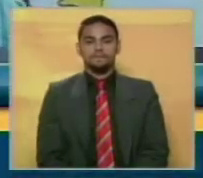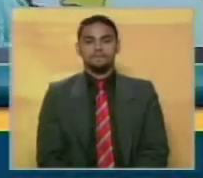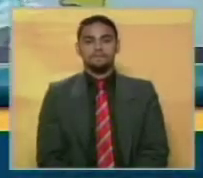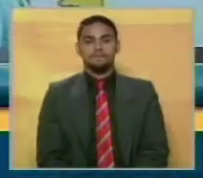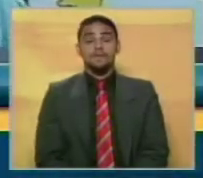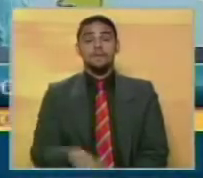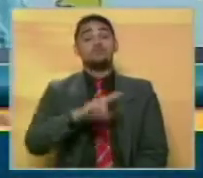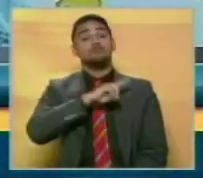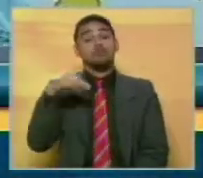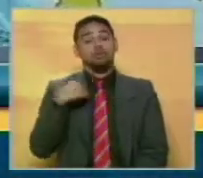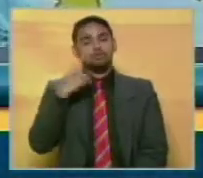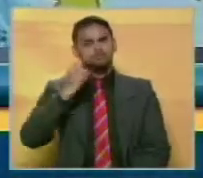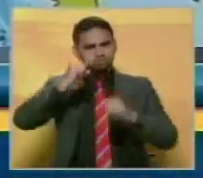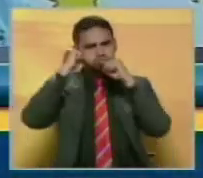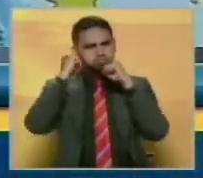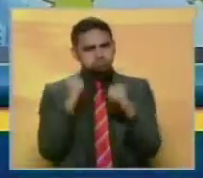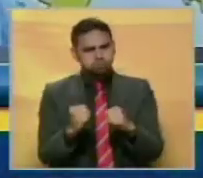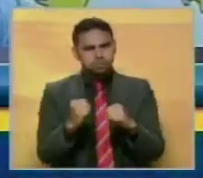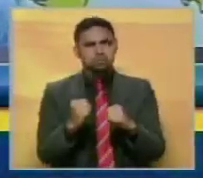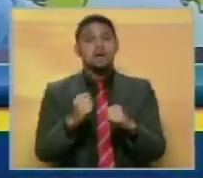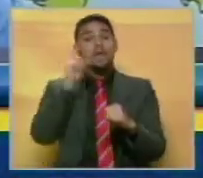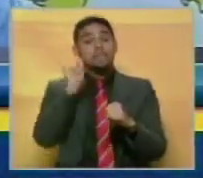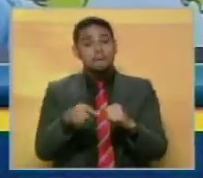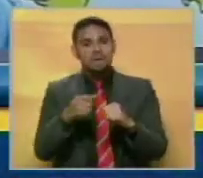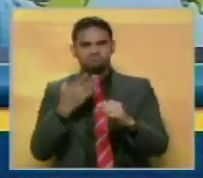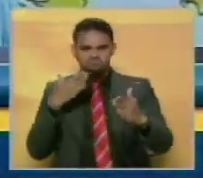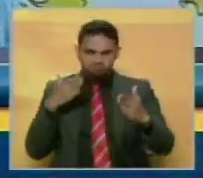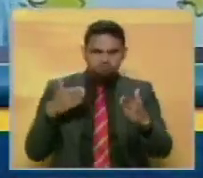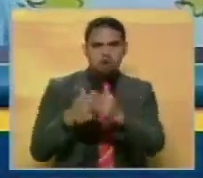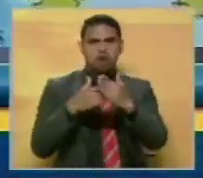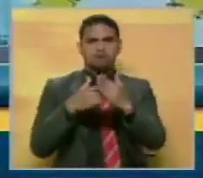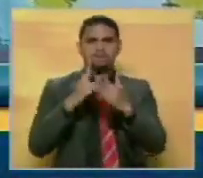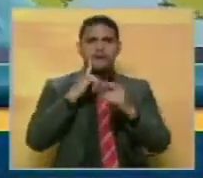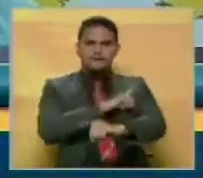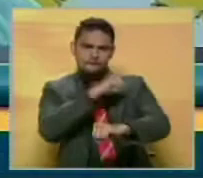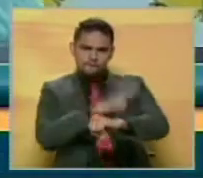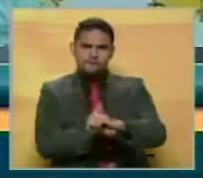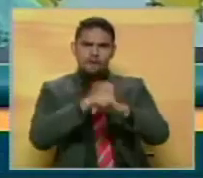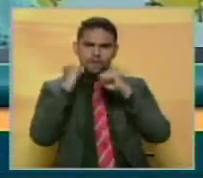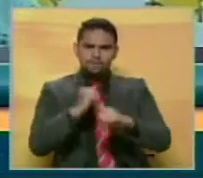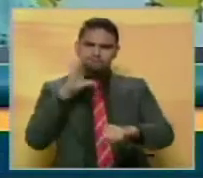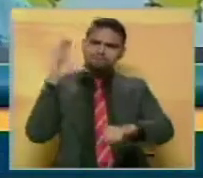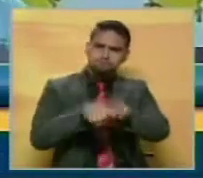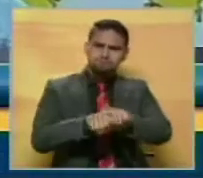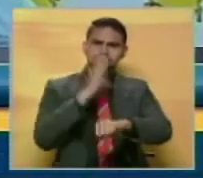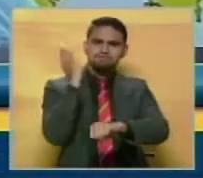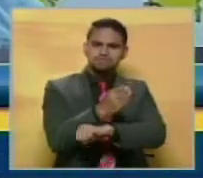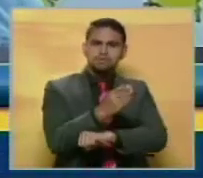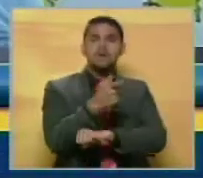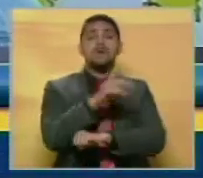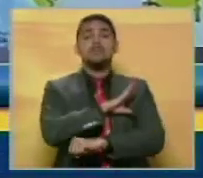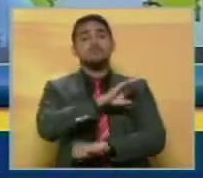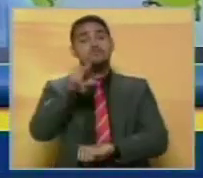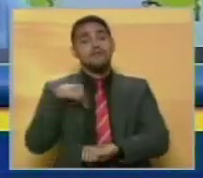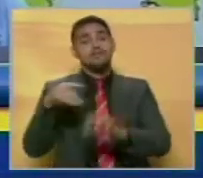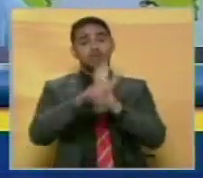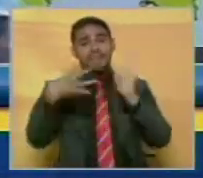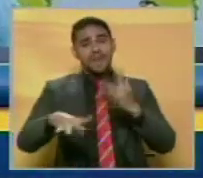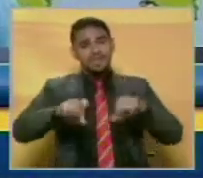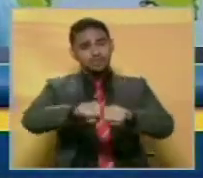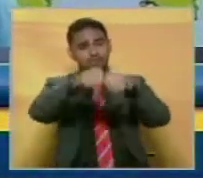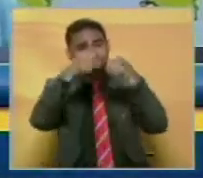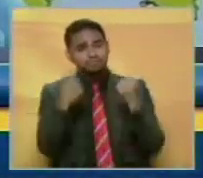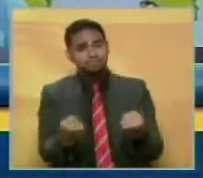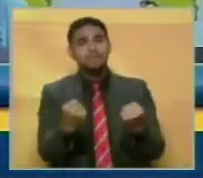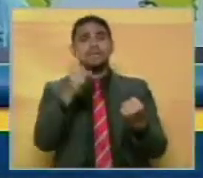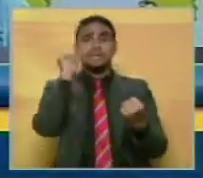Tenemos que ser firmes y tenemos que atacar con fuerza a quienes pretendan violentar nuestros derechos a la vida, a